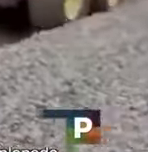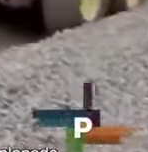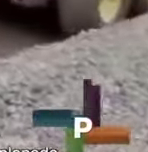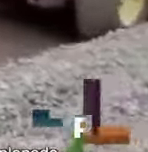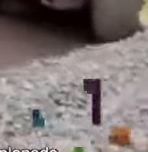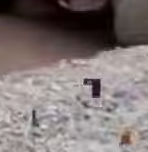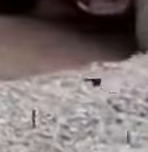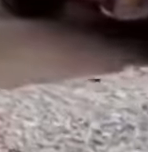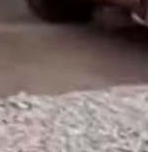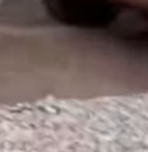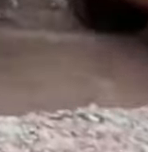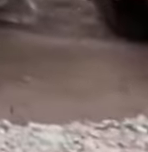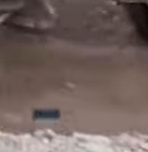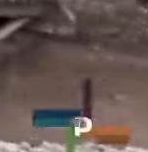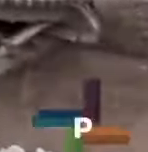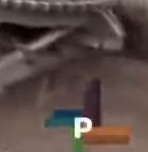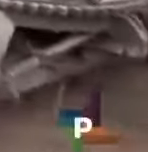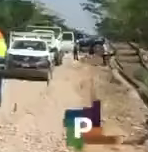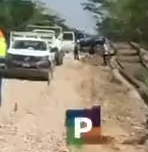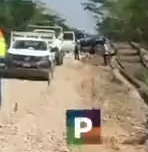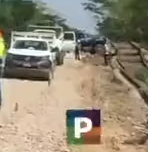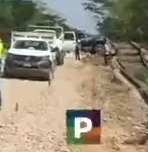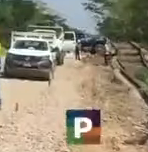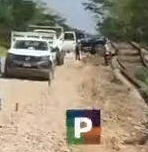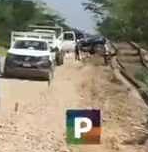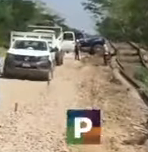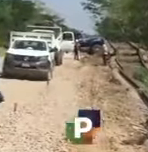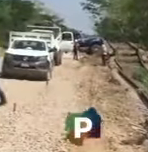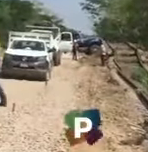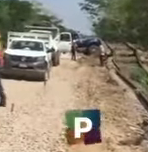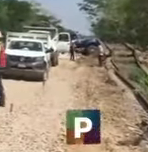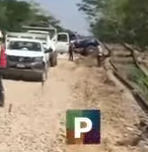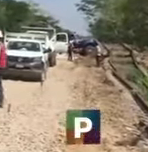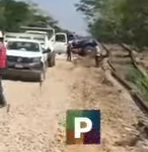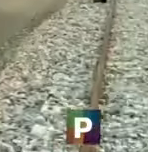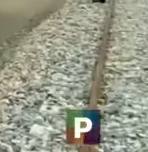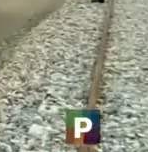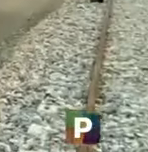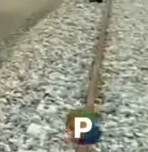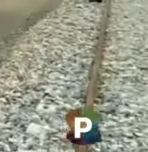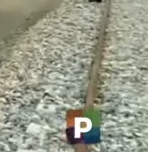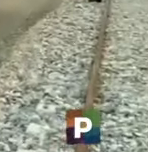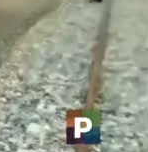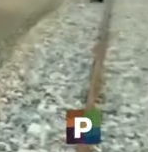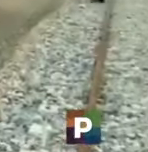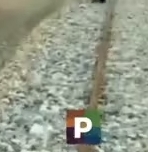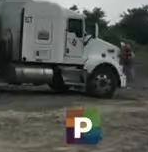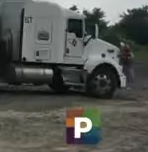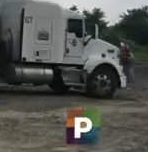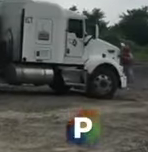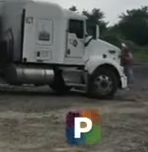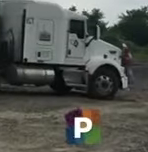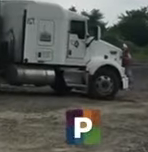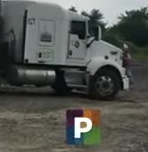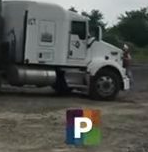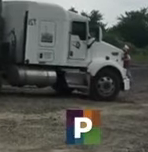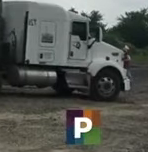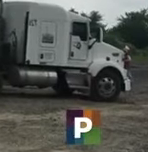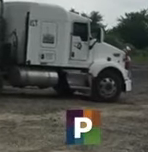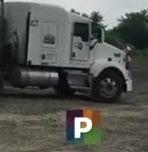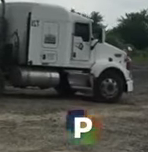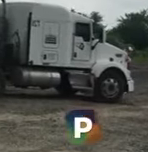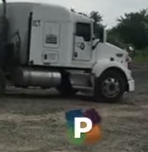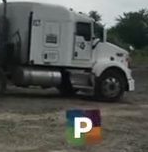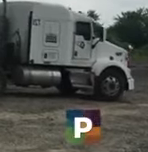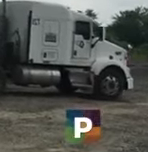trabajos de aplanado para conformar el terraplén y la instalación de la nueva plataforma. En otro de los frentes, conformamos la capa de